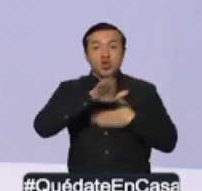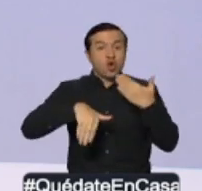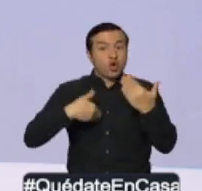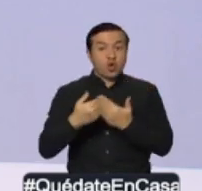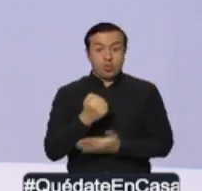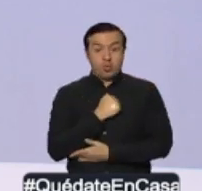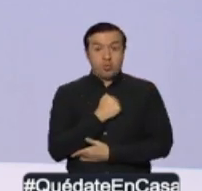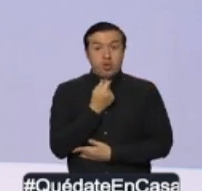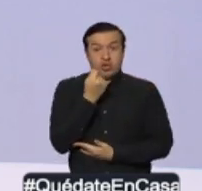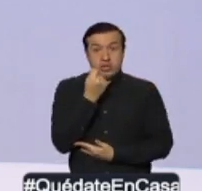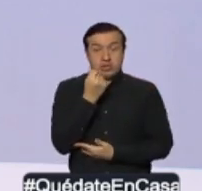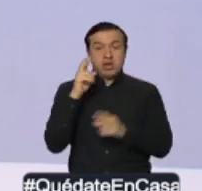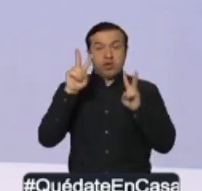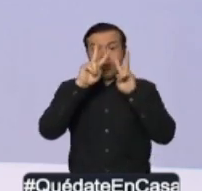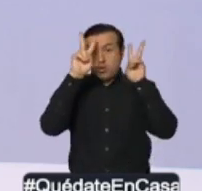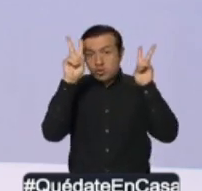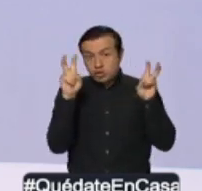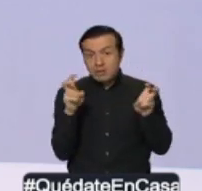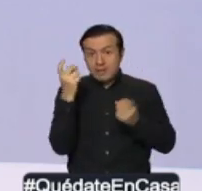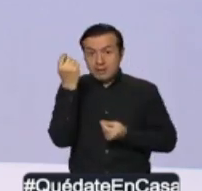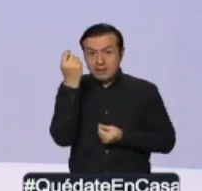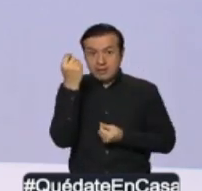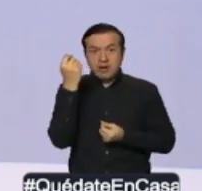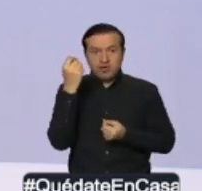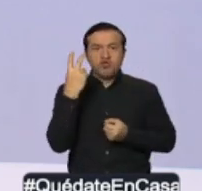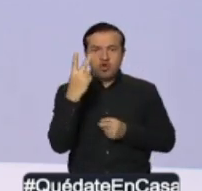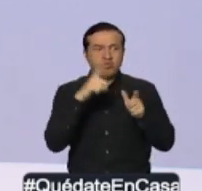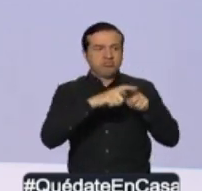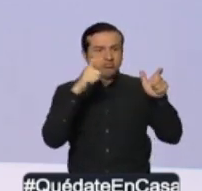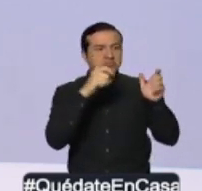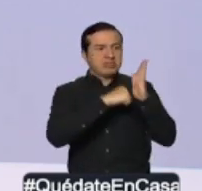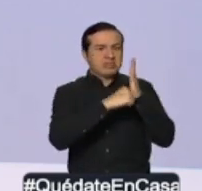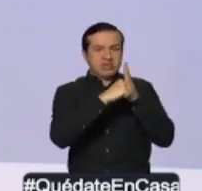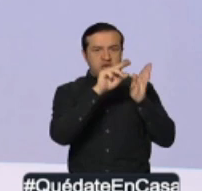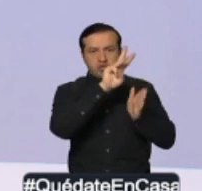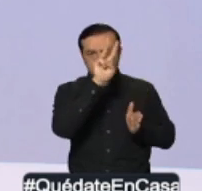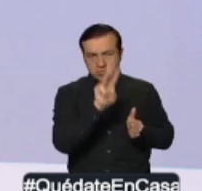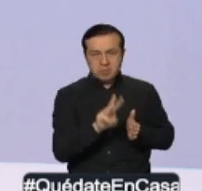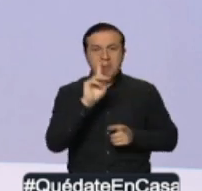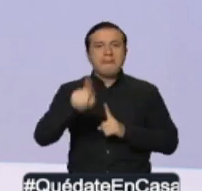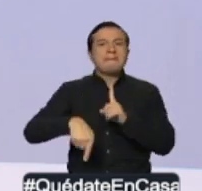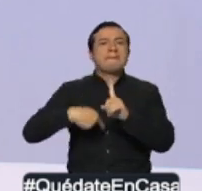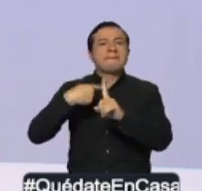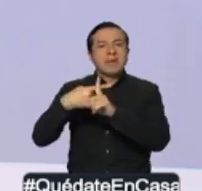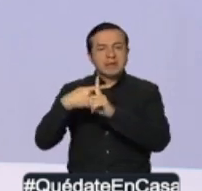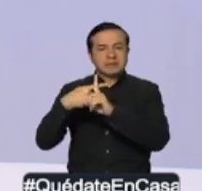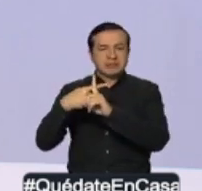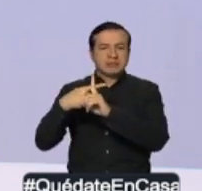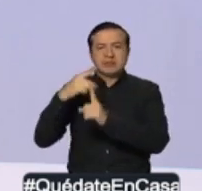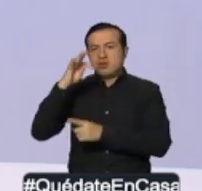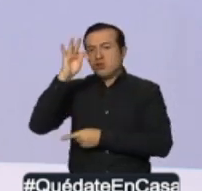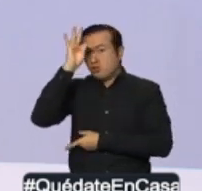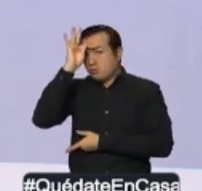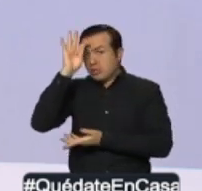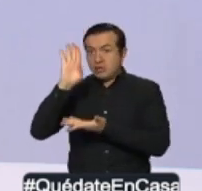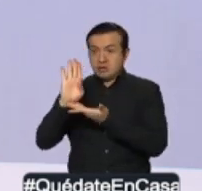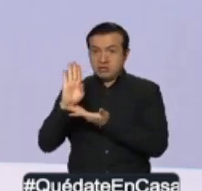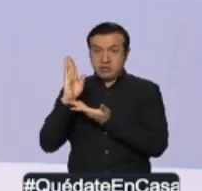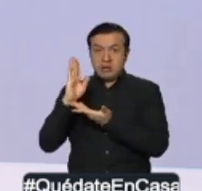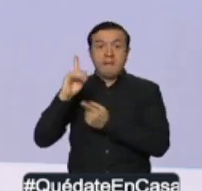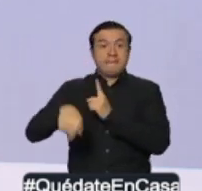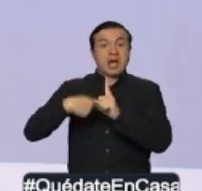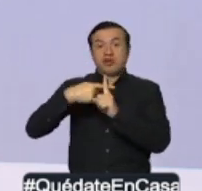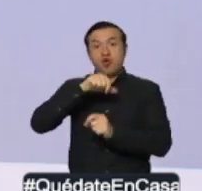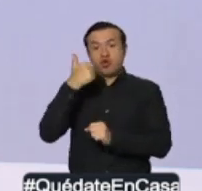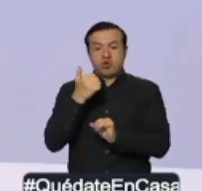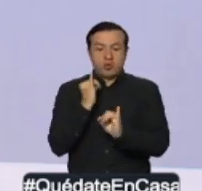disponemos en salud, las instituciones, las dos más grandes, pero a esto también se suman el resto de instituciones, son